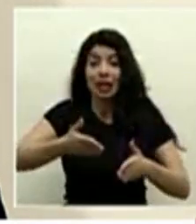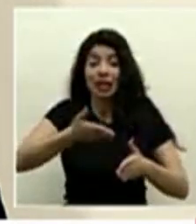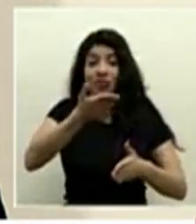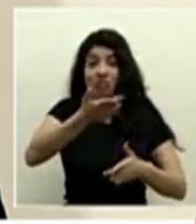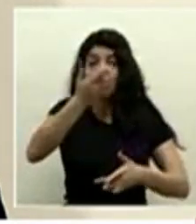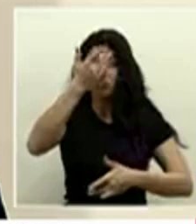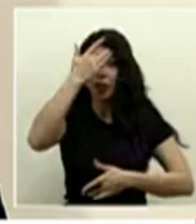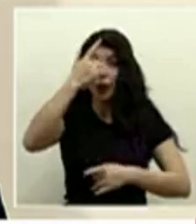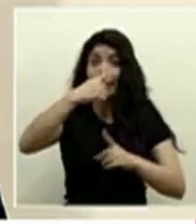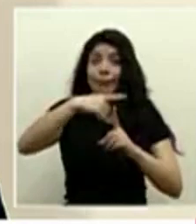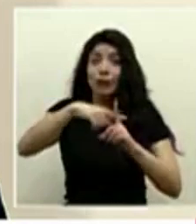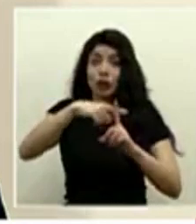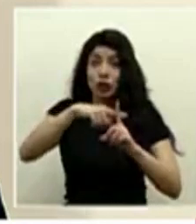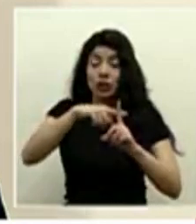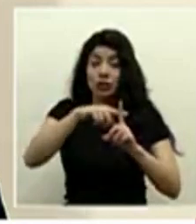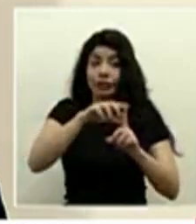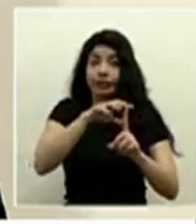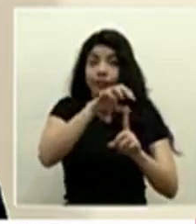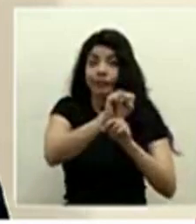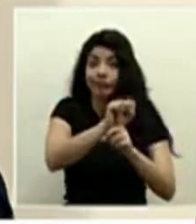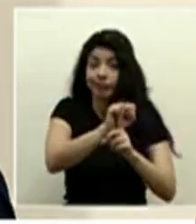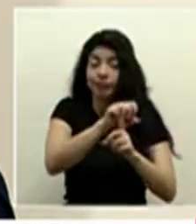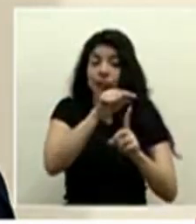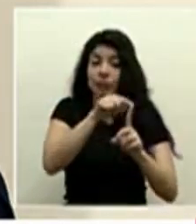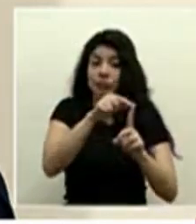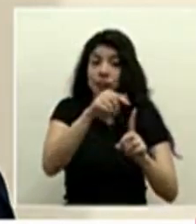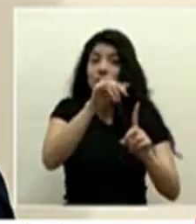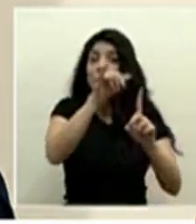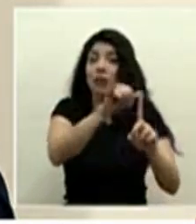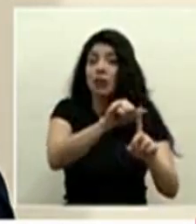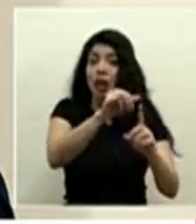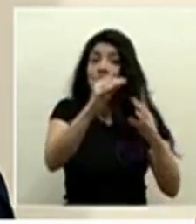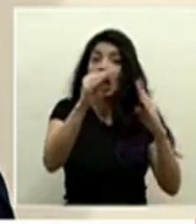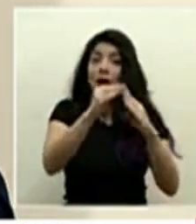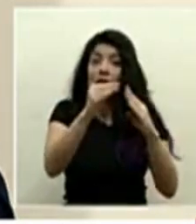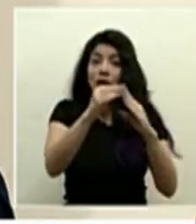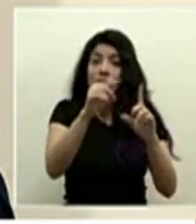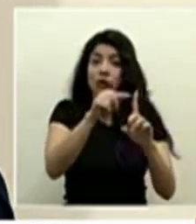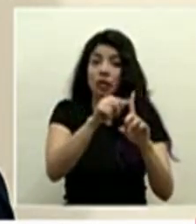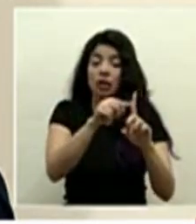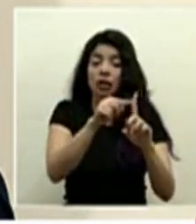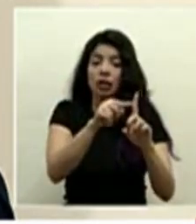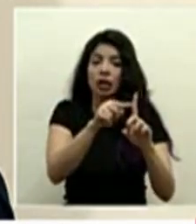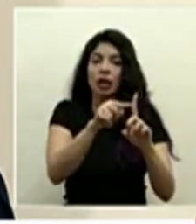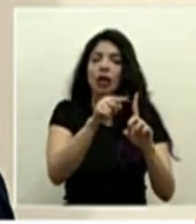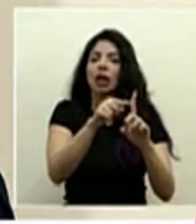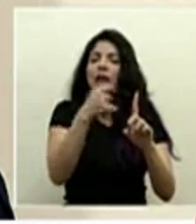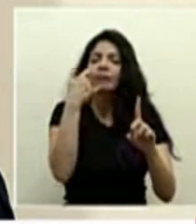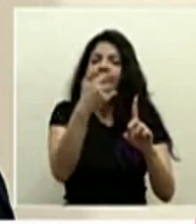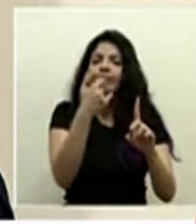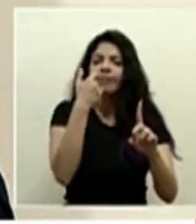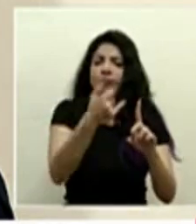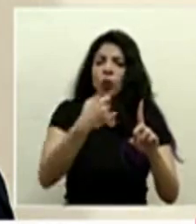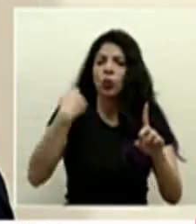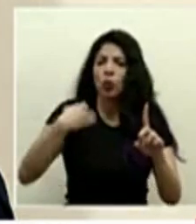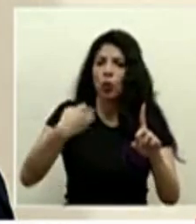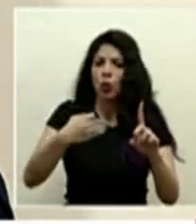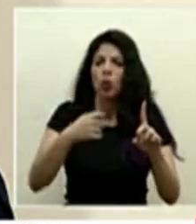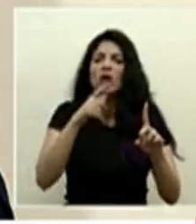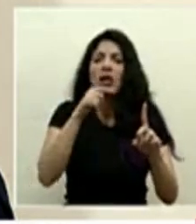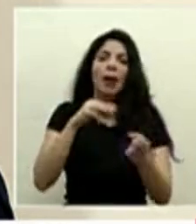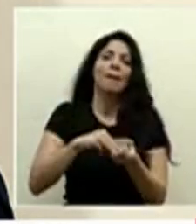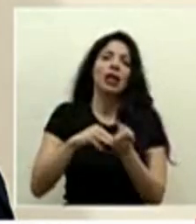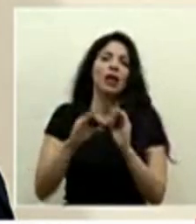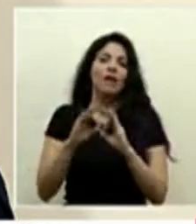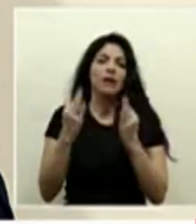que son diagnosticados y enviados a la casa son llamados todos los días por médicos de